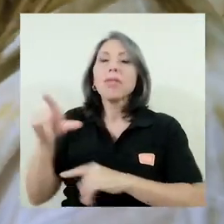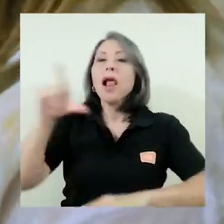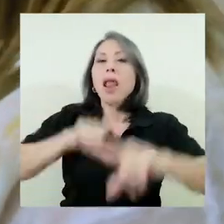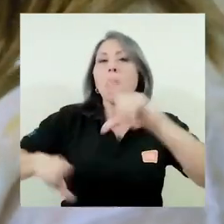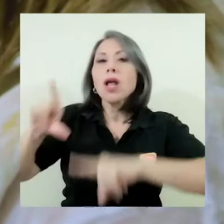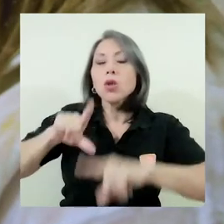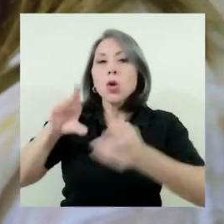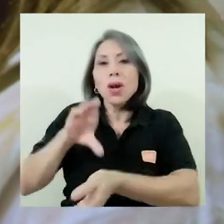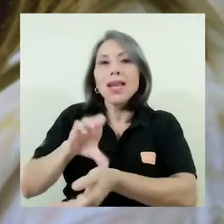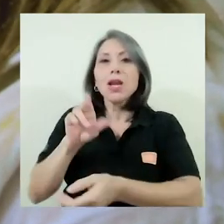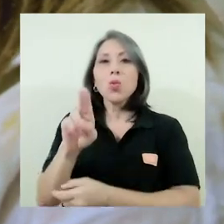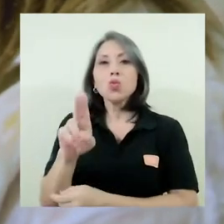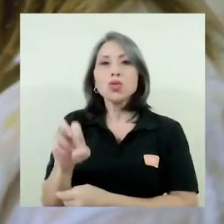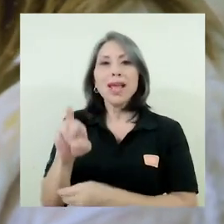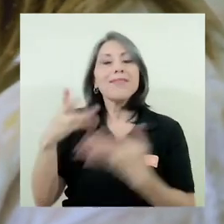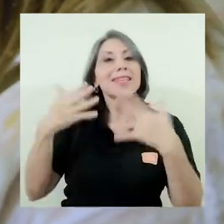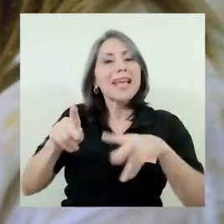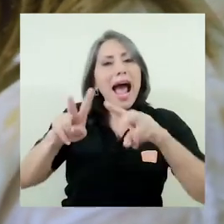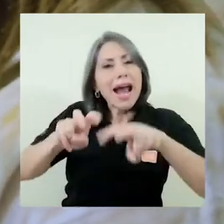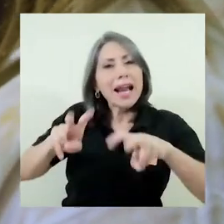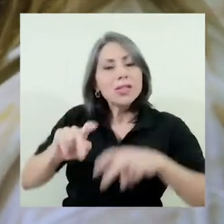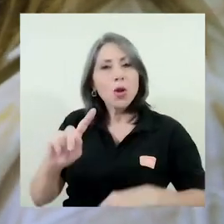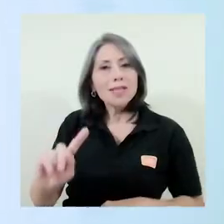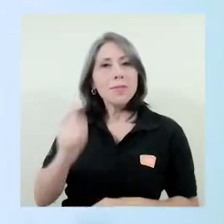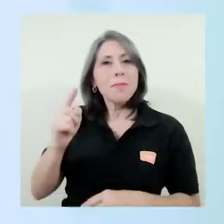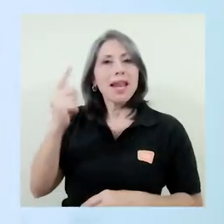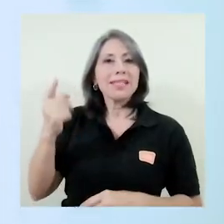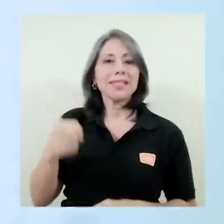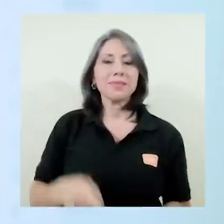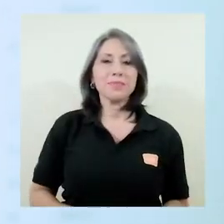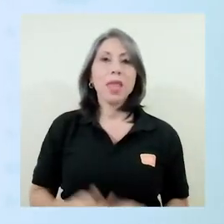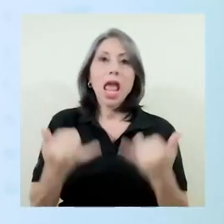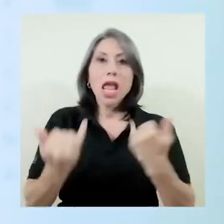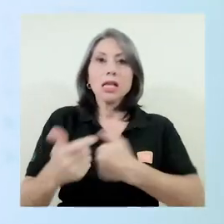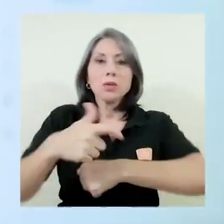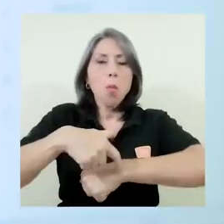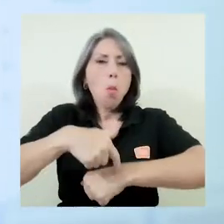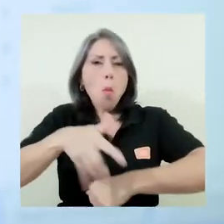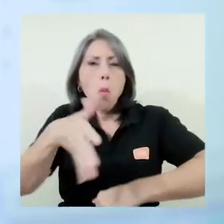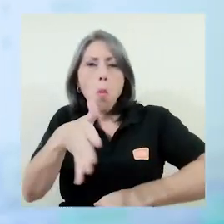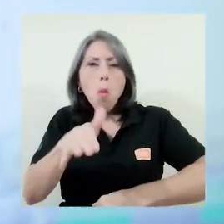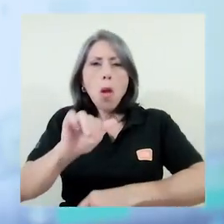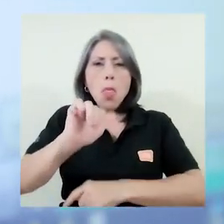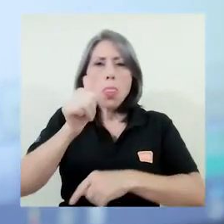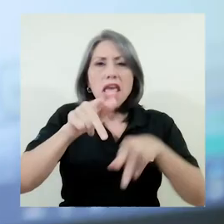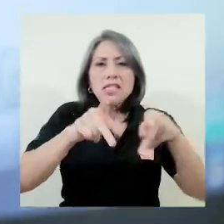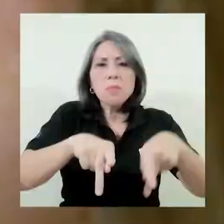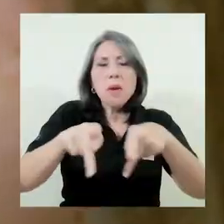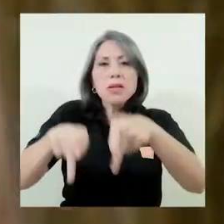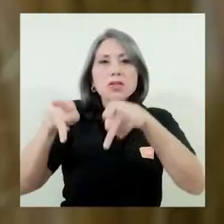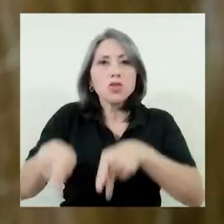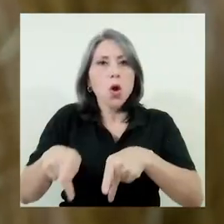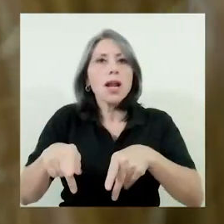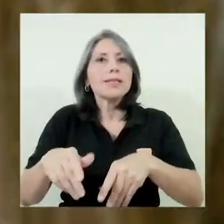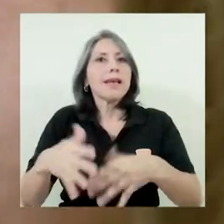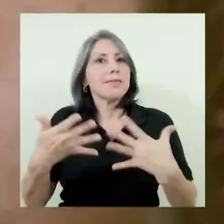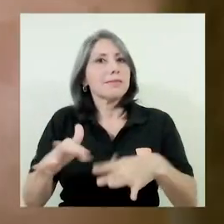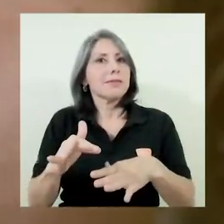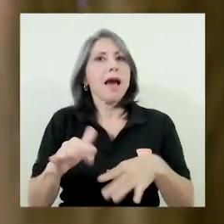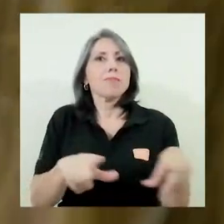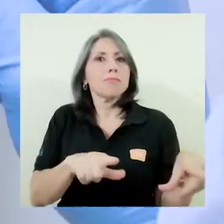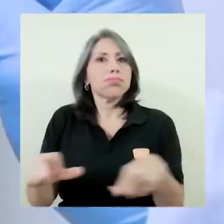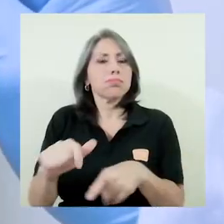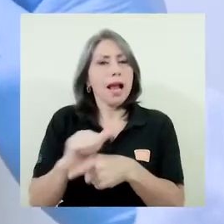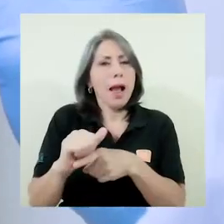de la UCR ya analizó las primeras. En este momento, alrededor de 10 personas están capacitadas para